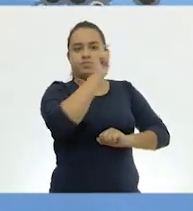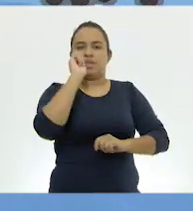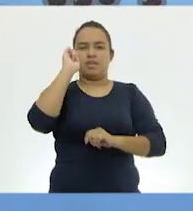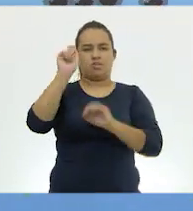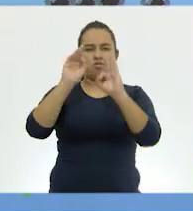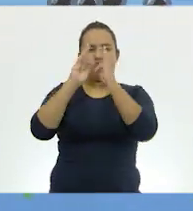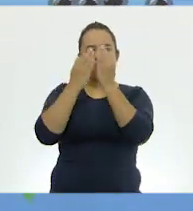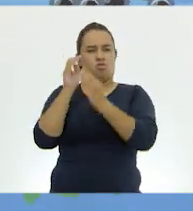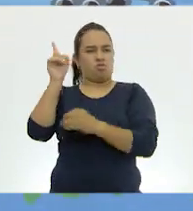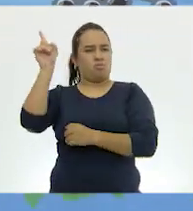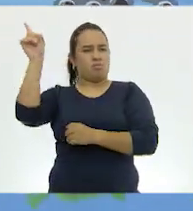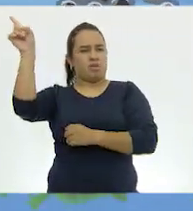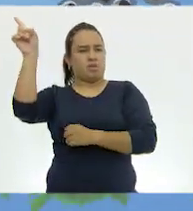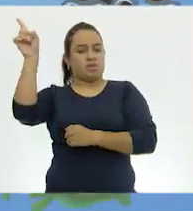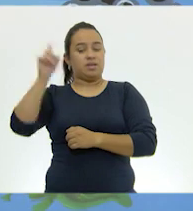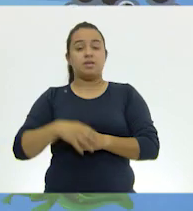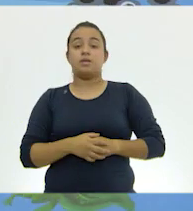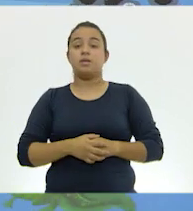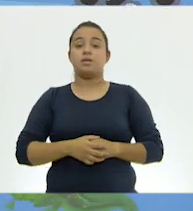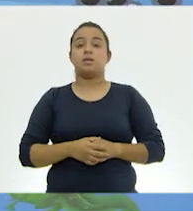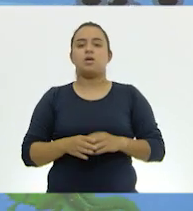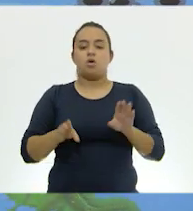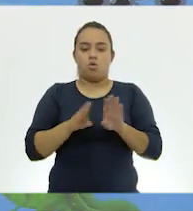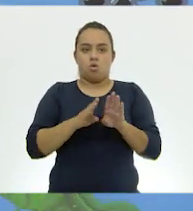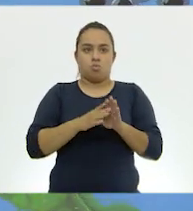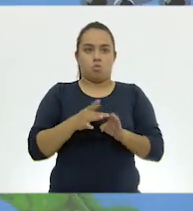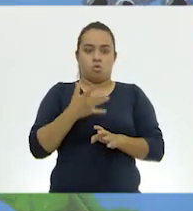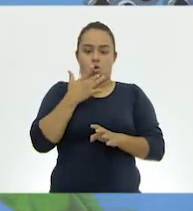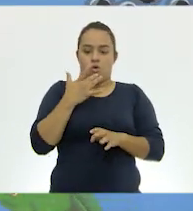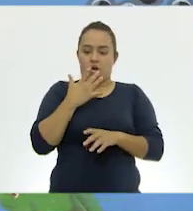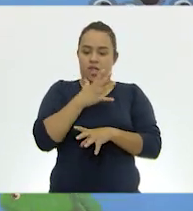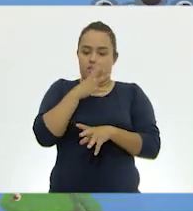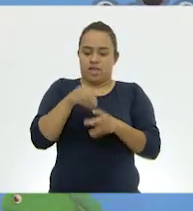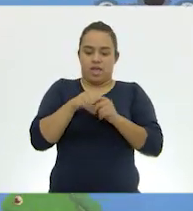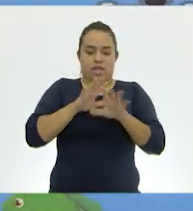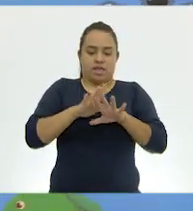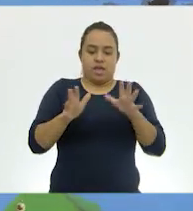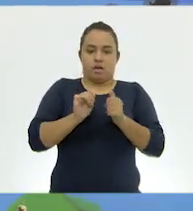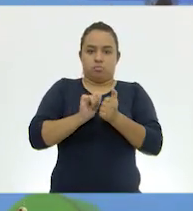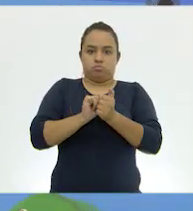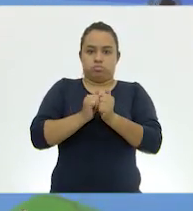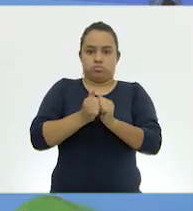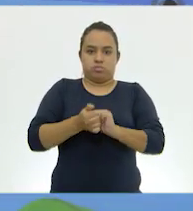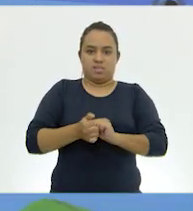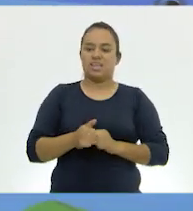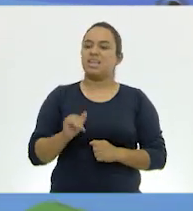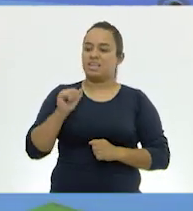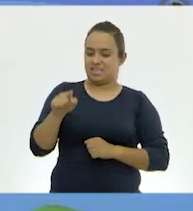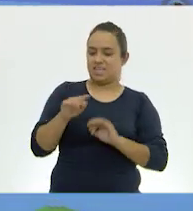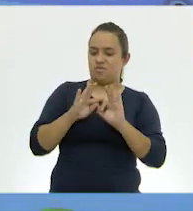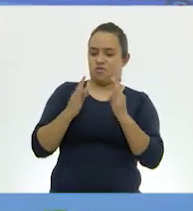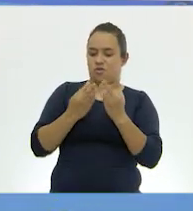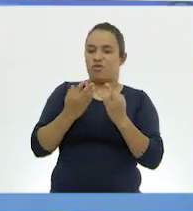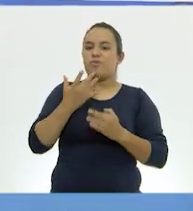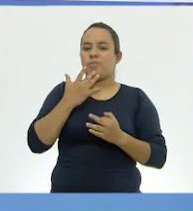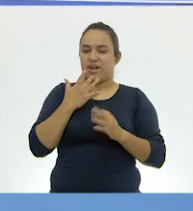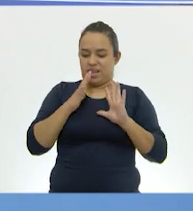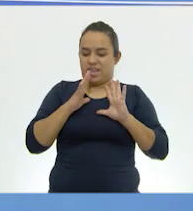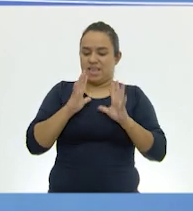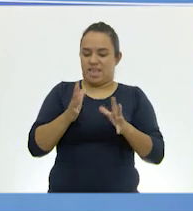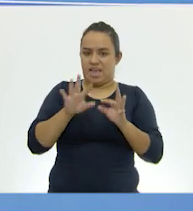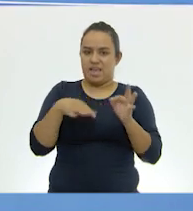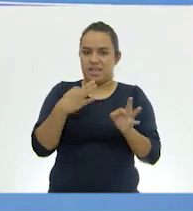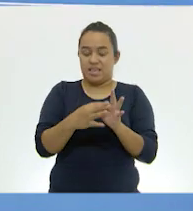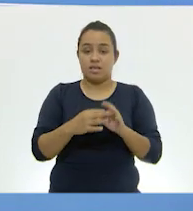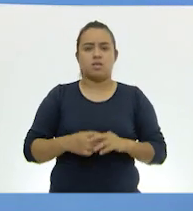forma que toman, que ya es como la rana completamente desarrollada, ¿verdad? Sí, ya tiene forma de rana. Ahora, ¿tú